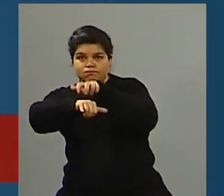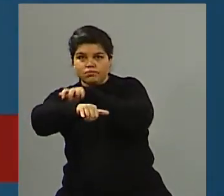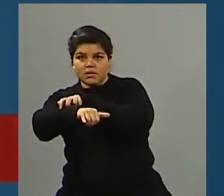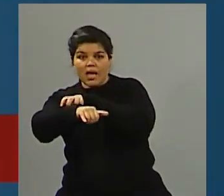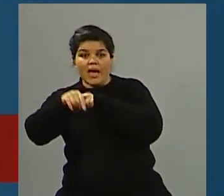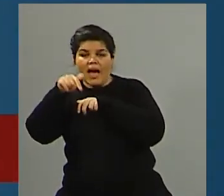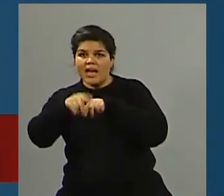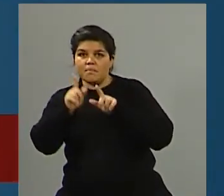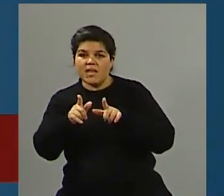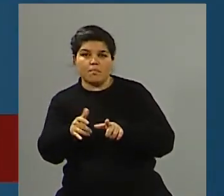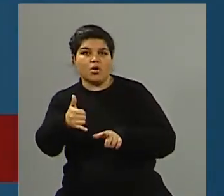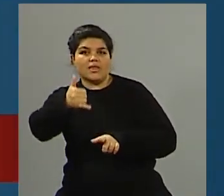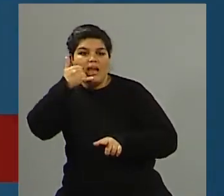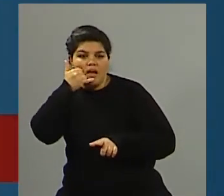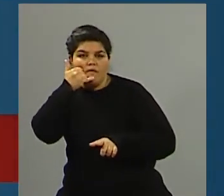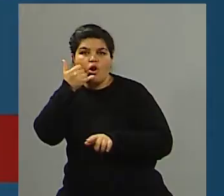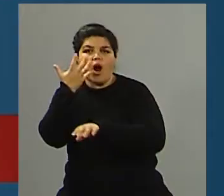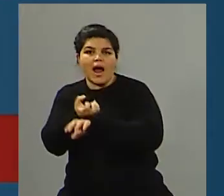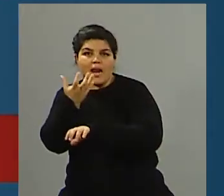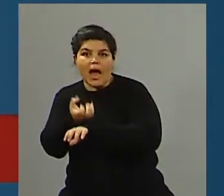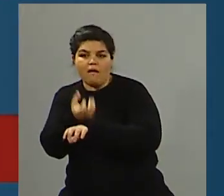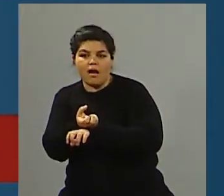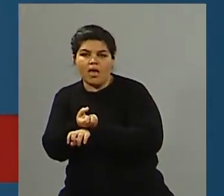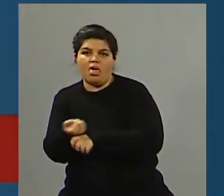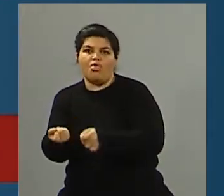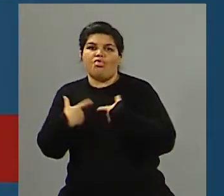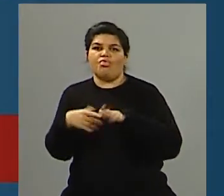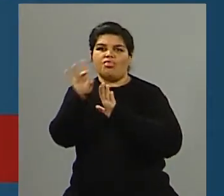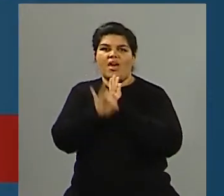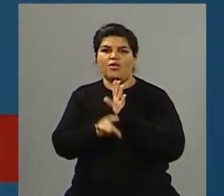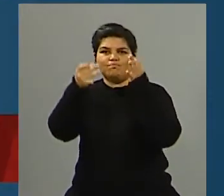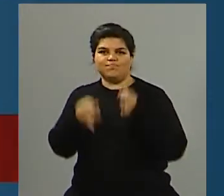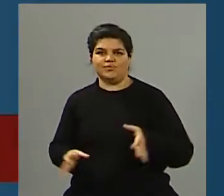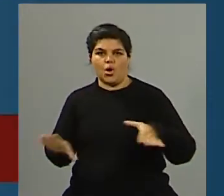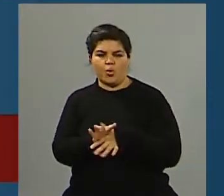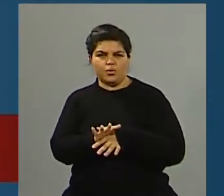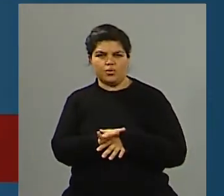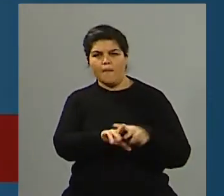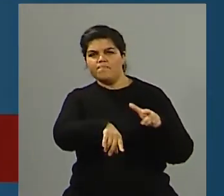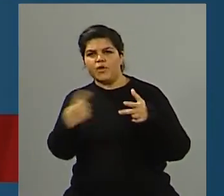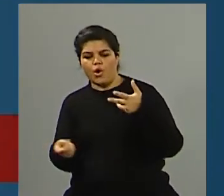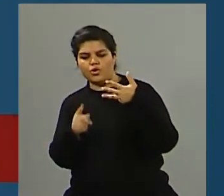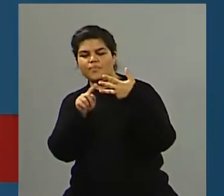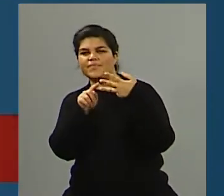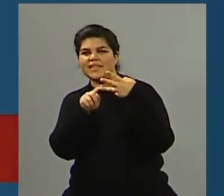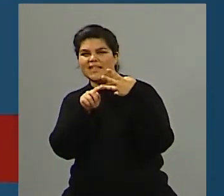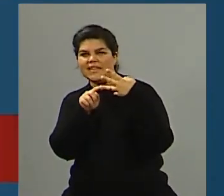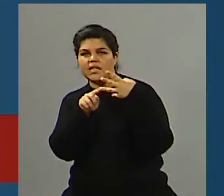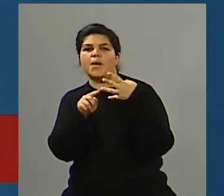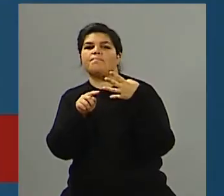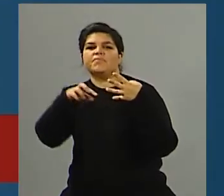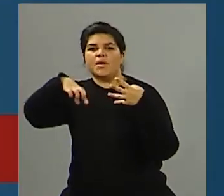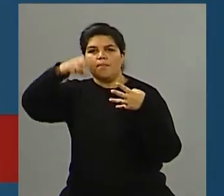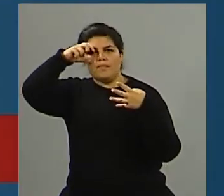película después. Y lo del Pentágono, que siempre quedaron dudas, ¿no? Nunca fue tan